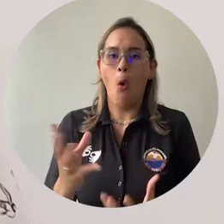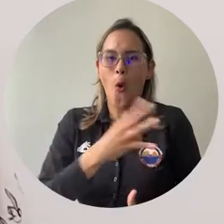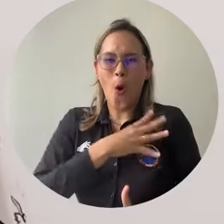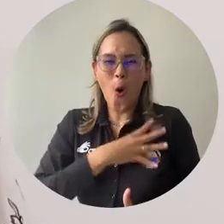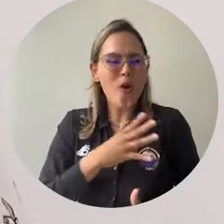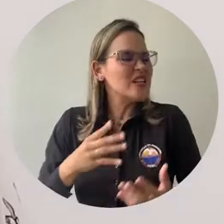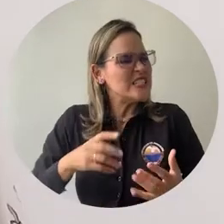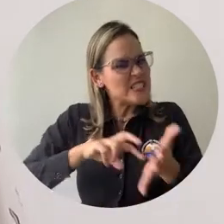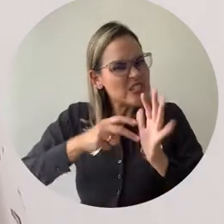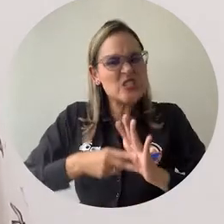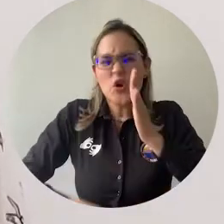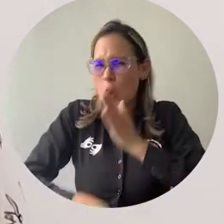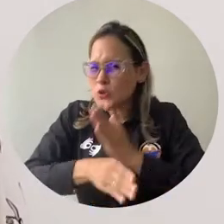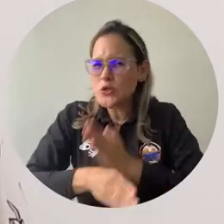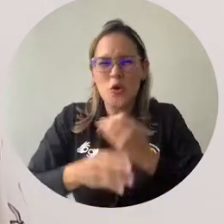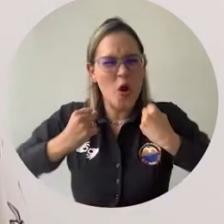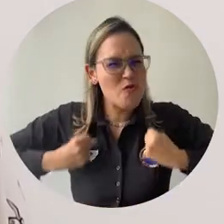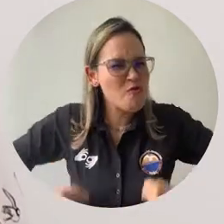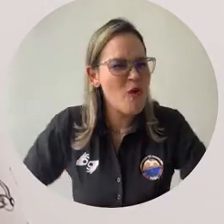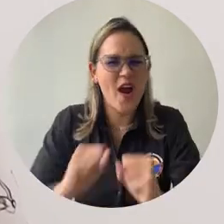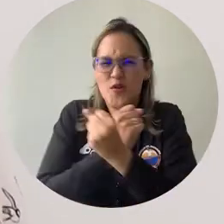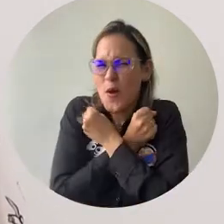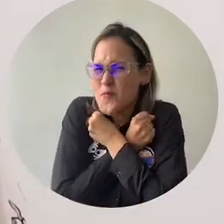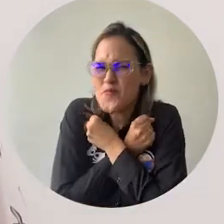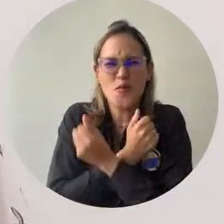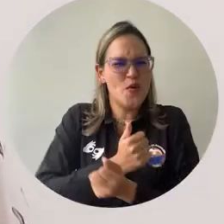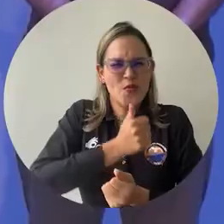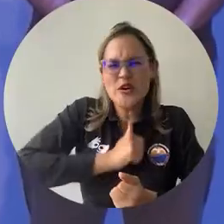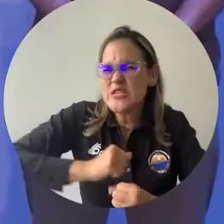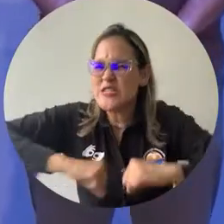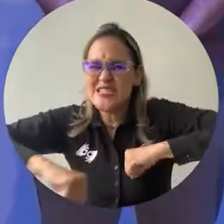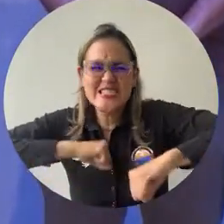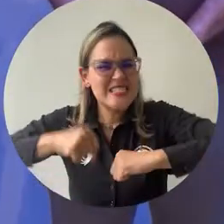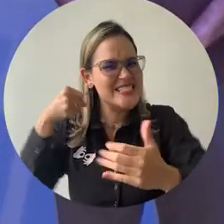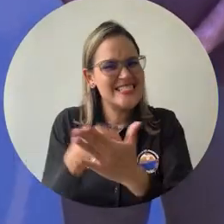mucho amor, esfuerzo, trabajo ardo y constante.